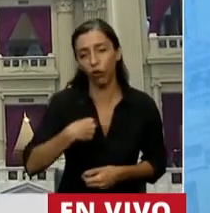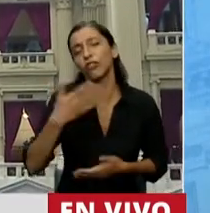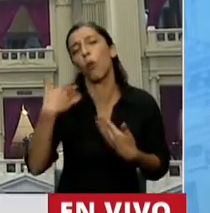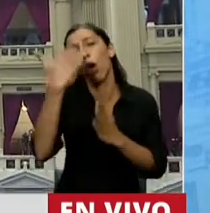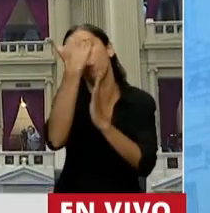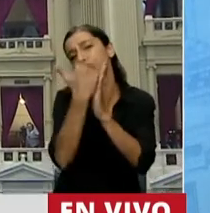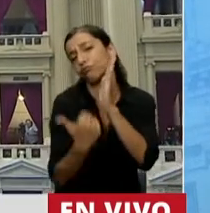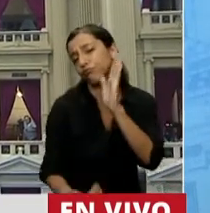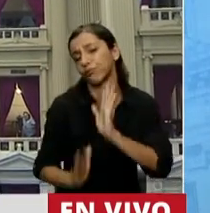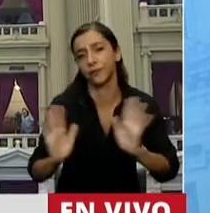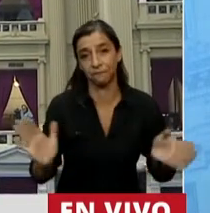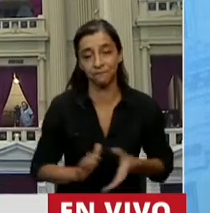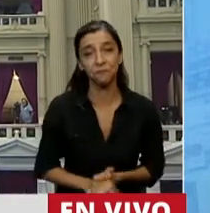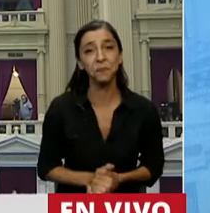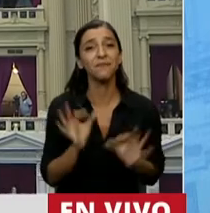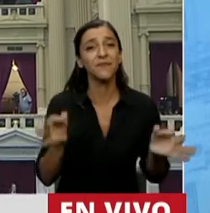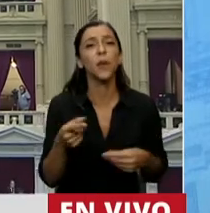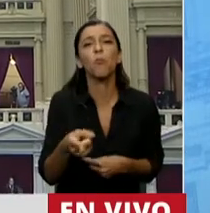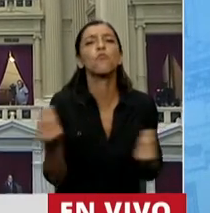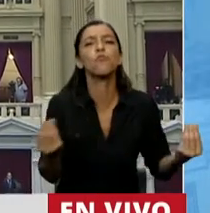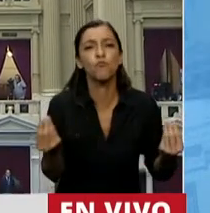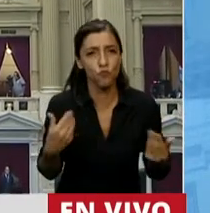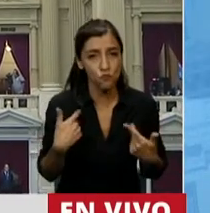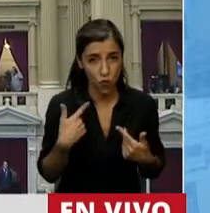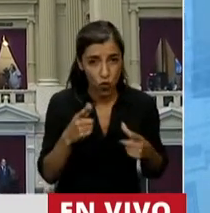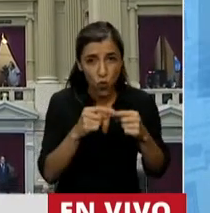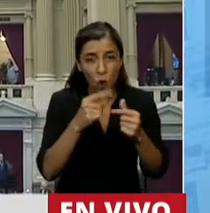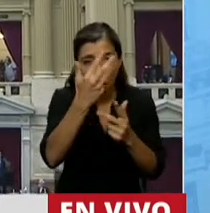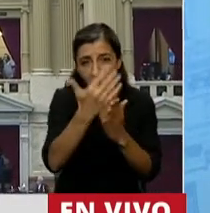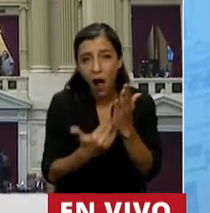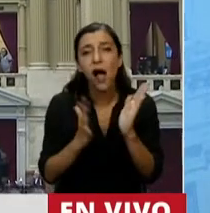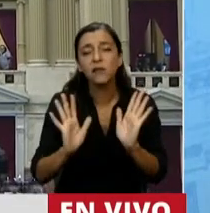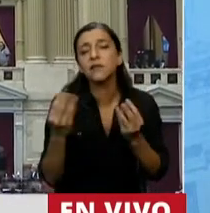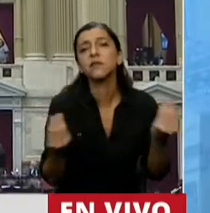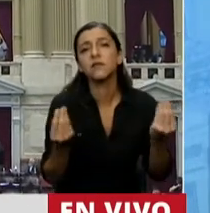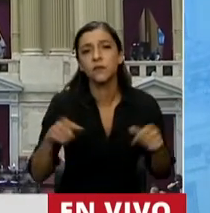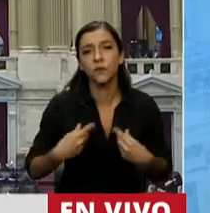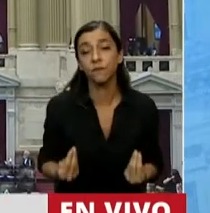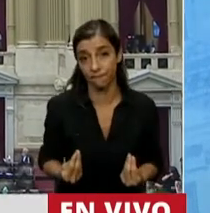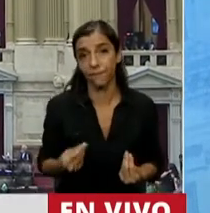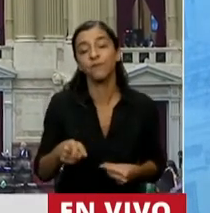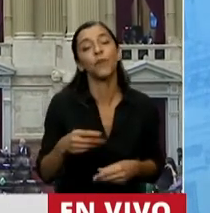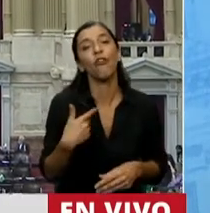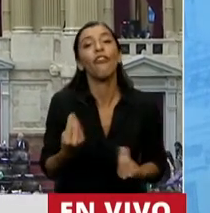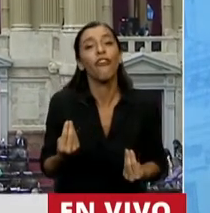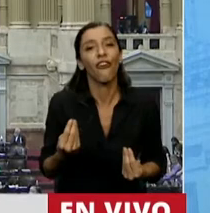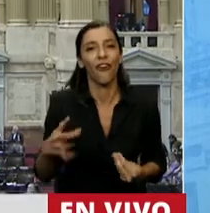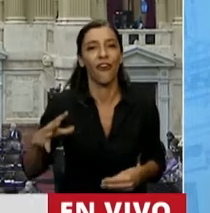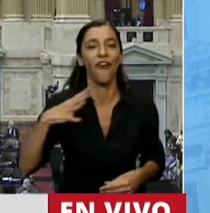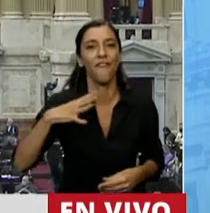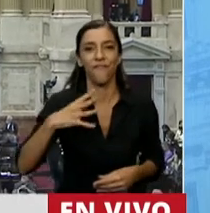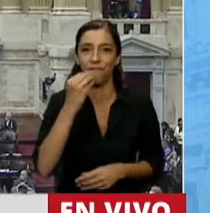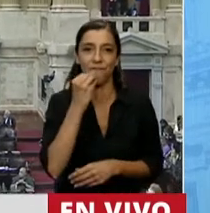enumerando. ¿Y sabe por qué se produce esta mortalidad, presidente? Ni más ni menos que por la desnutrición. Y la